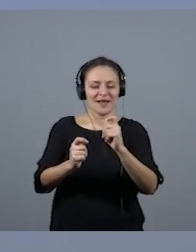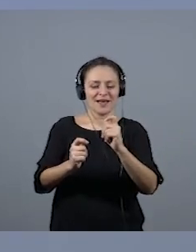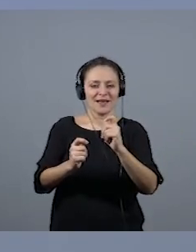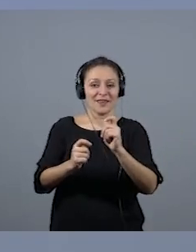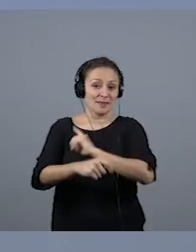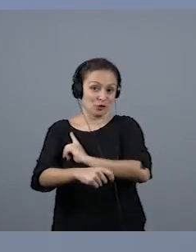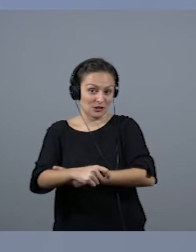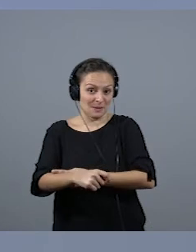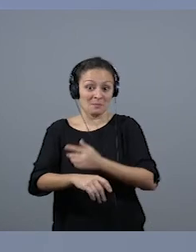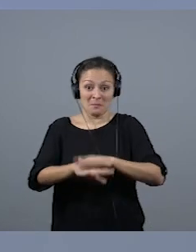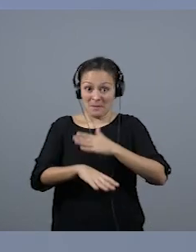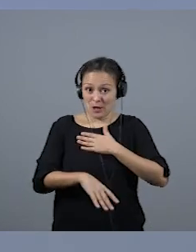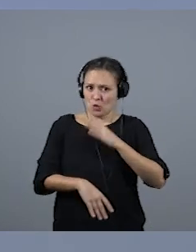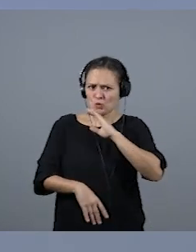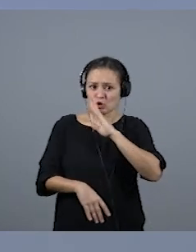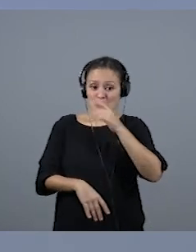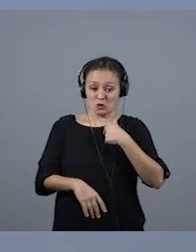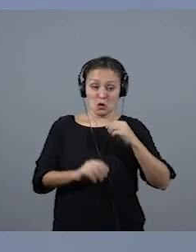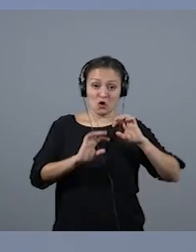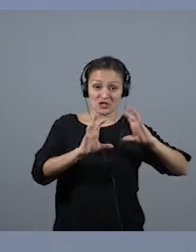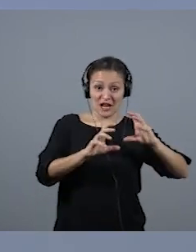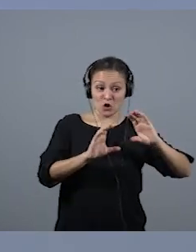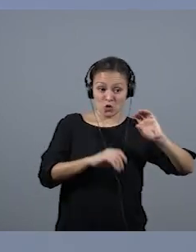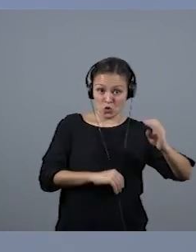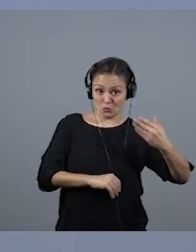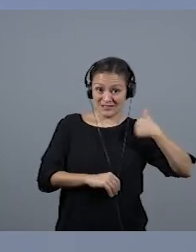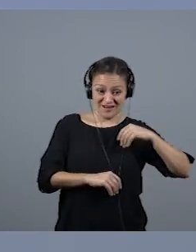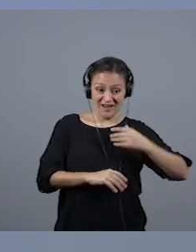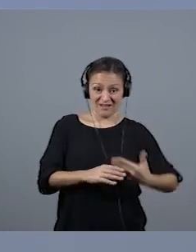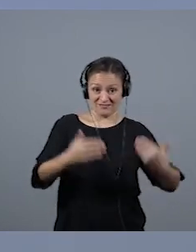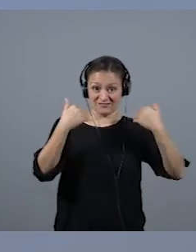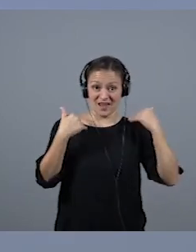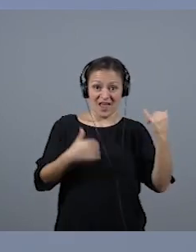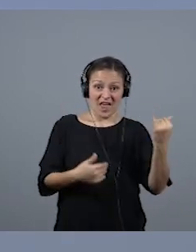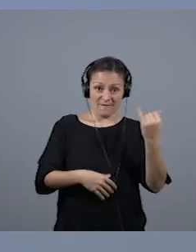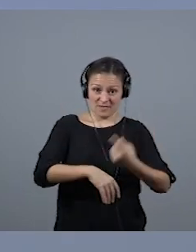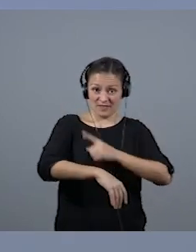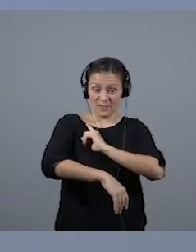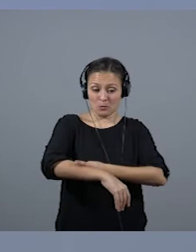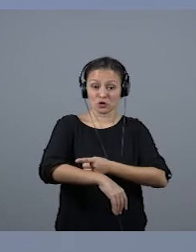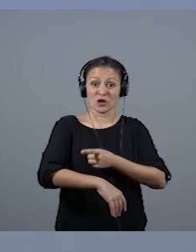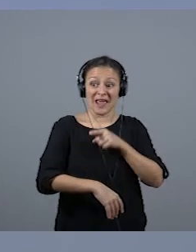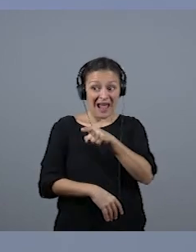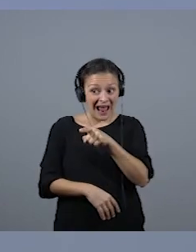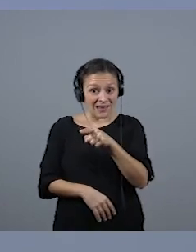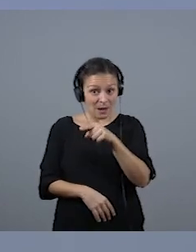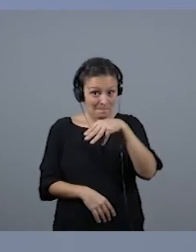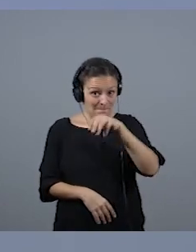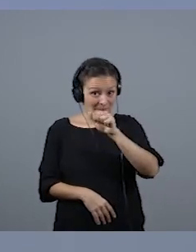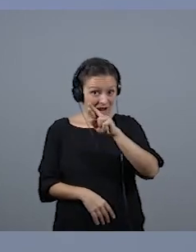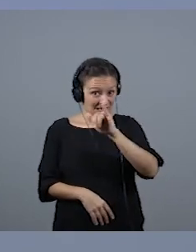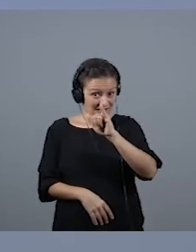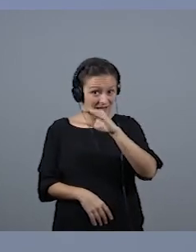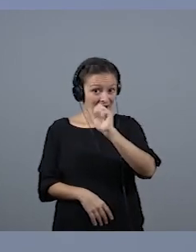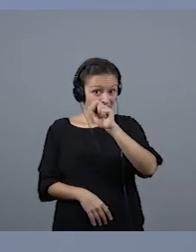yo estaba en Radio Club y ya era jefa de deporte y Maricarmen en una entrevista dice que lo que le queda pendiente de su mandato